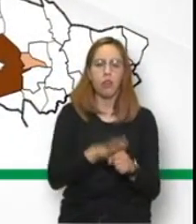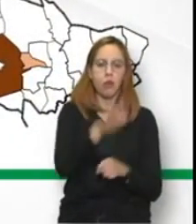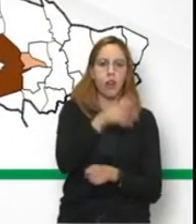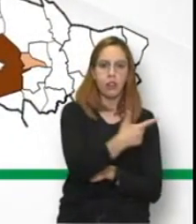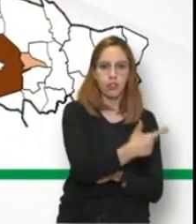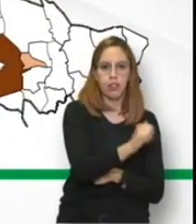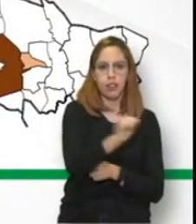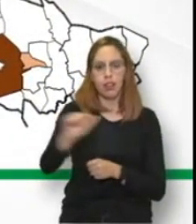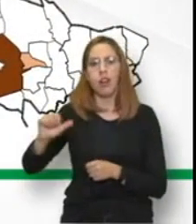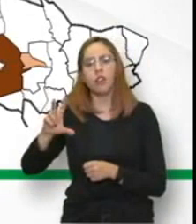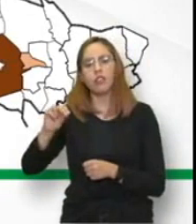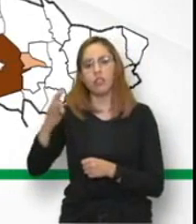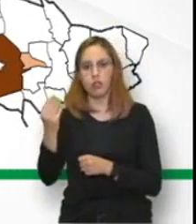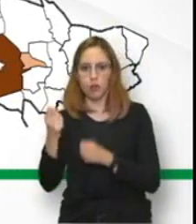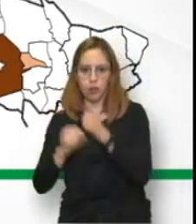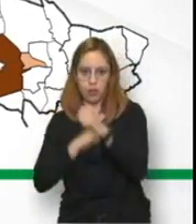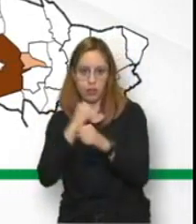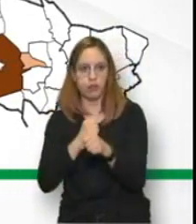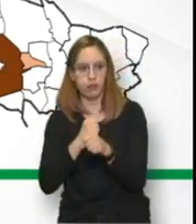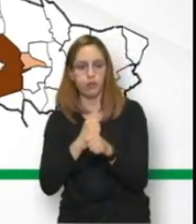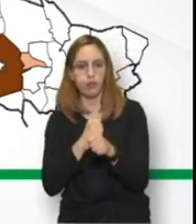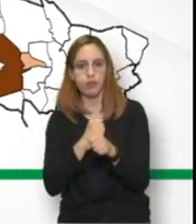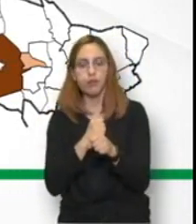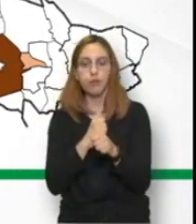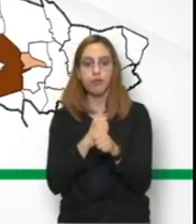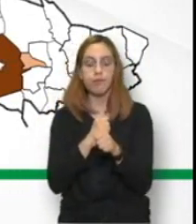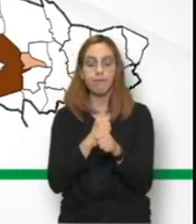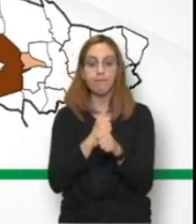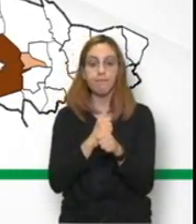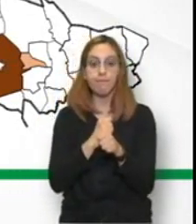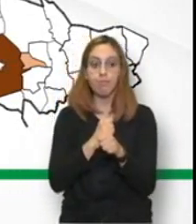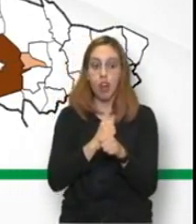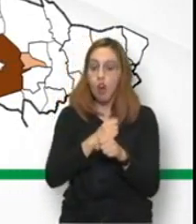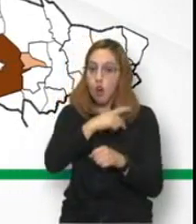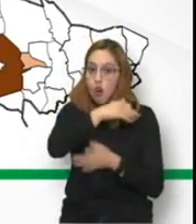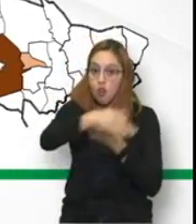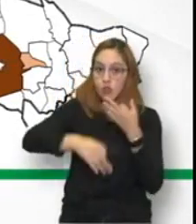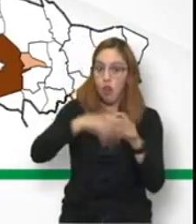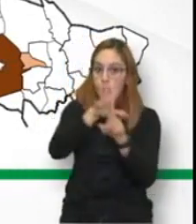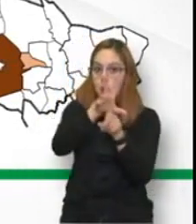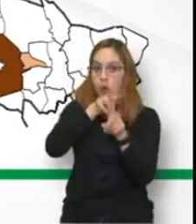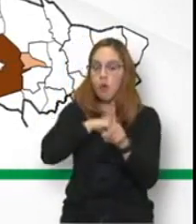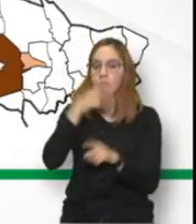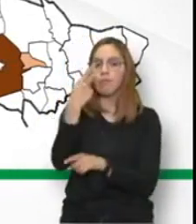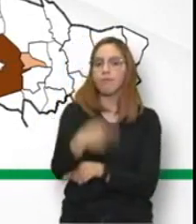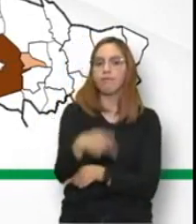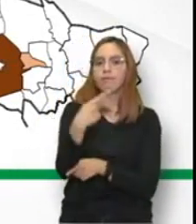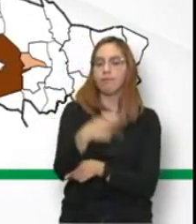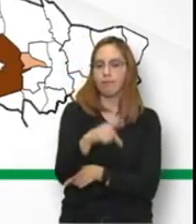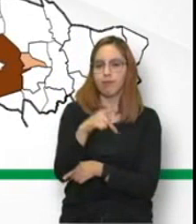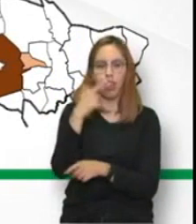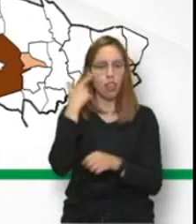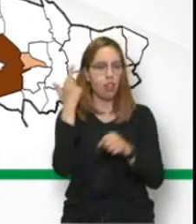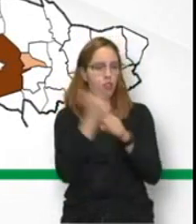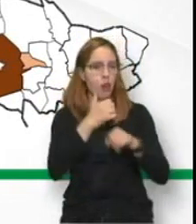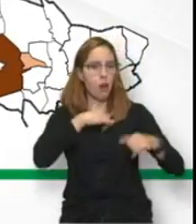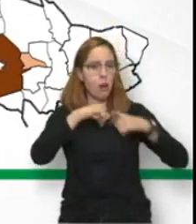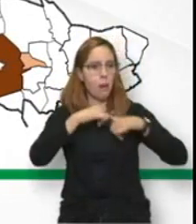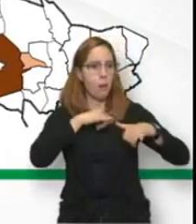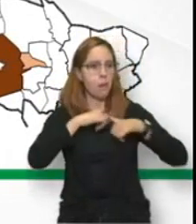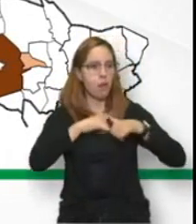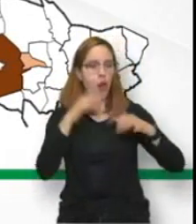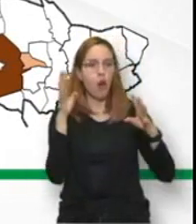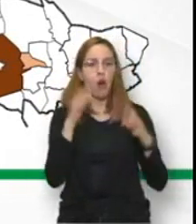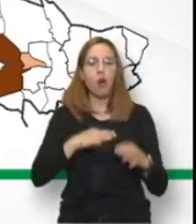a 89 años insistimos todas estas personas con transmisión local veamos el mapa hay dispersión de la